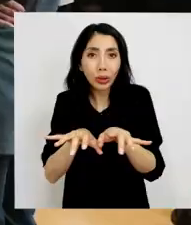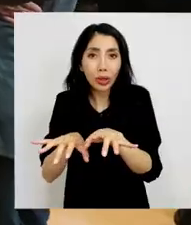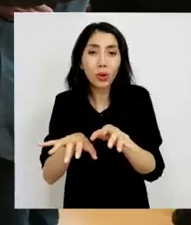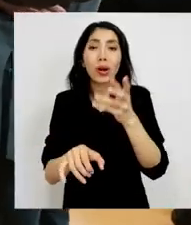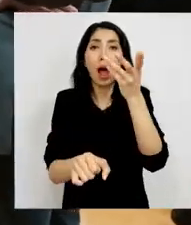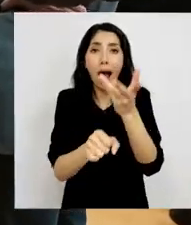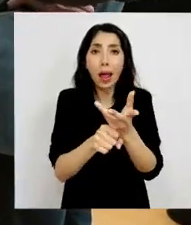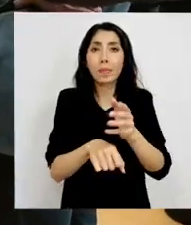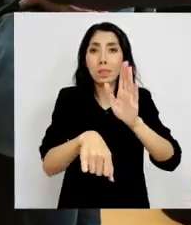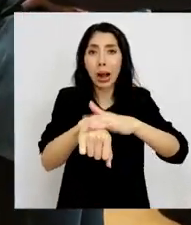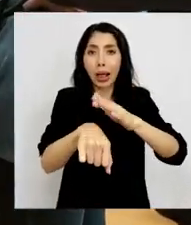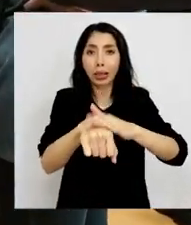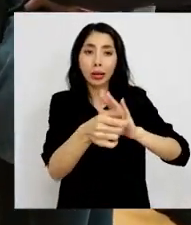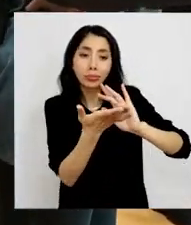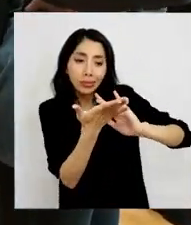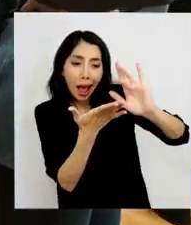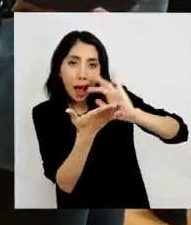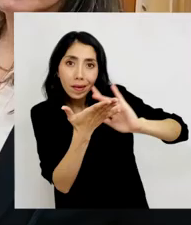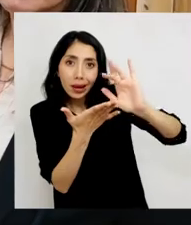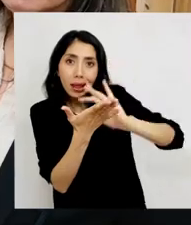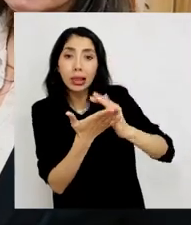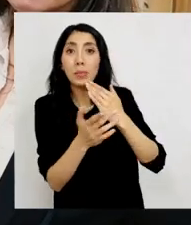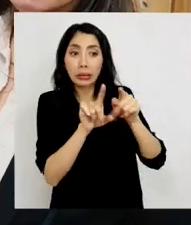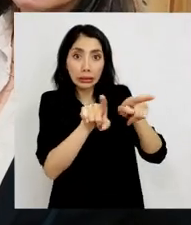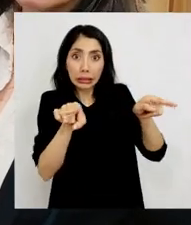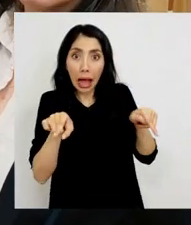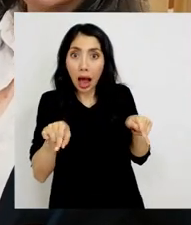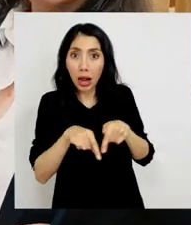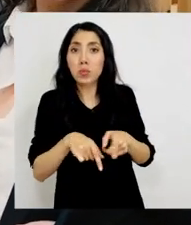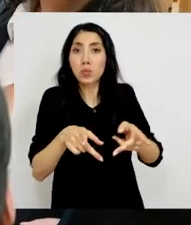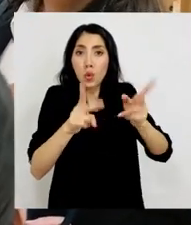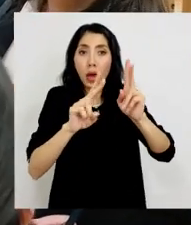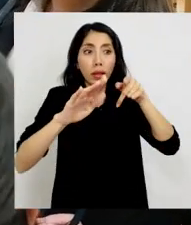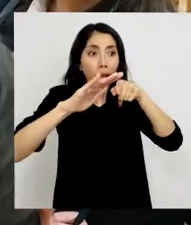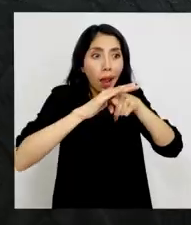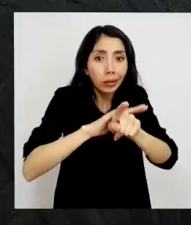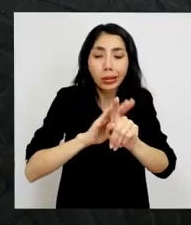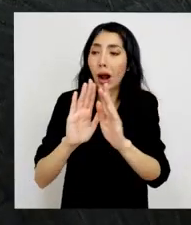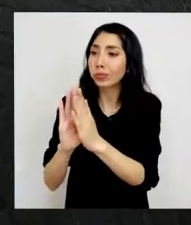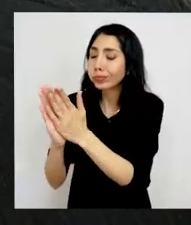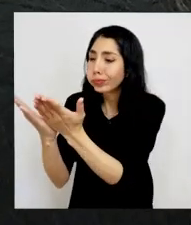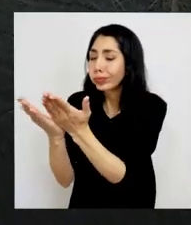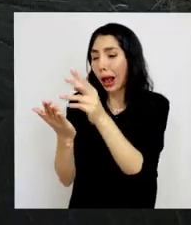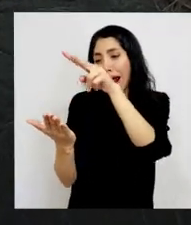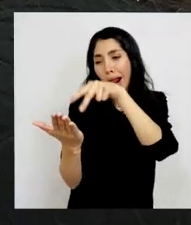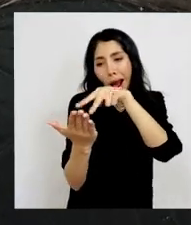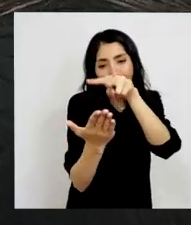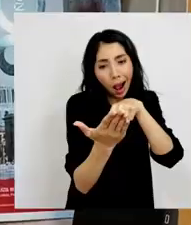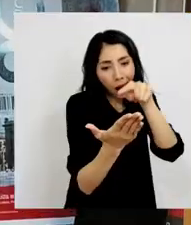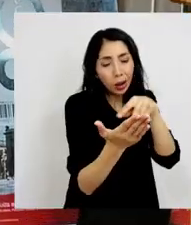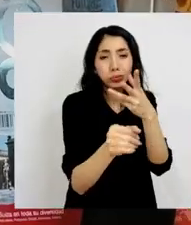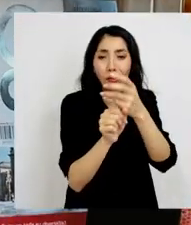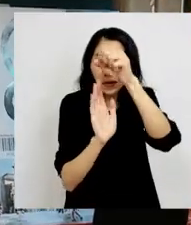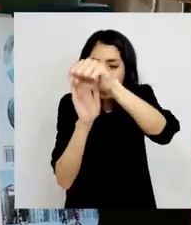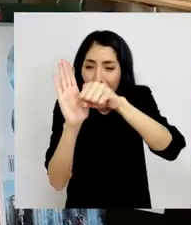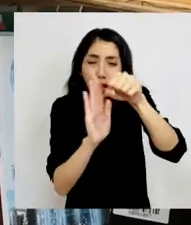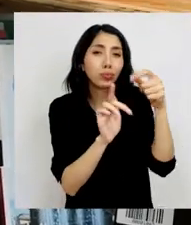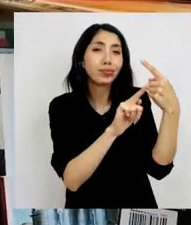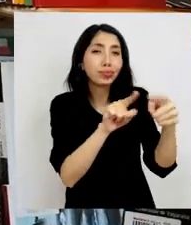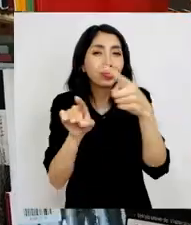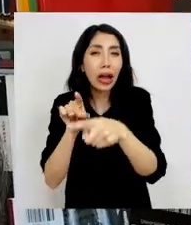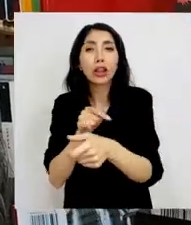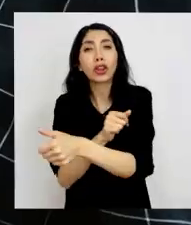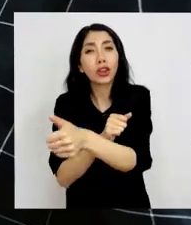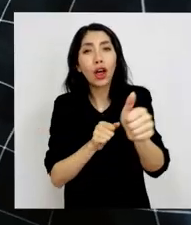tenemos también préstamo de tablet en sala para revisar, de distintos materiales, de distintos tipos documentales. Así que